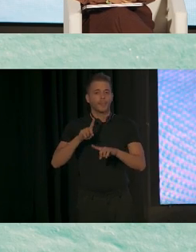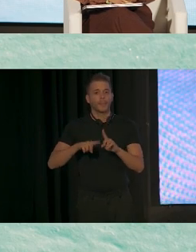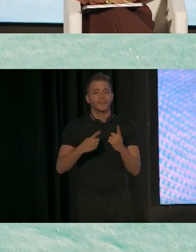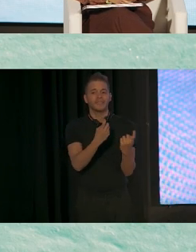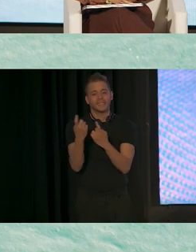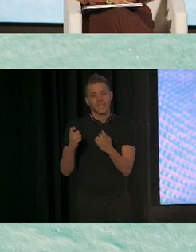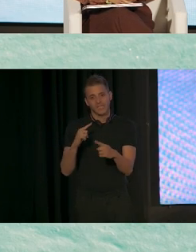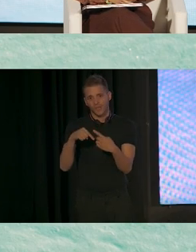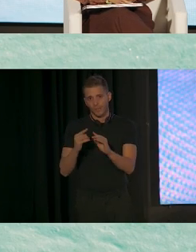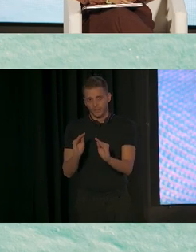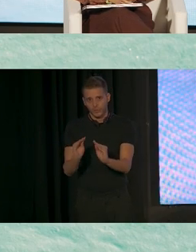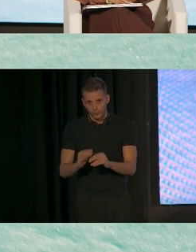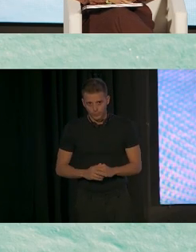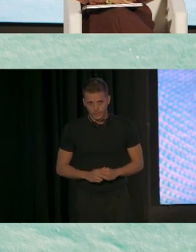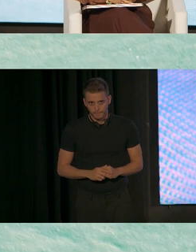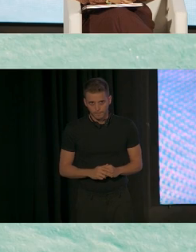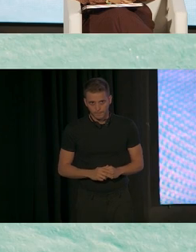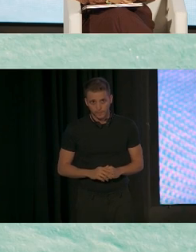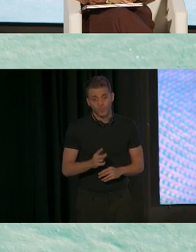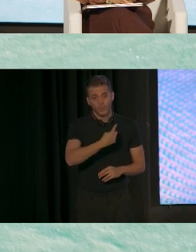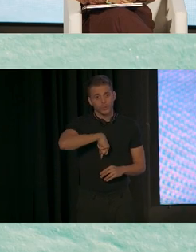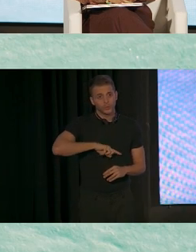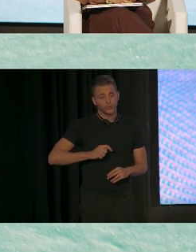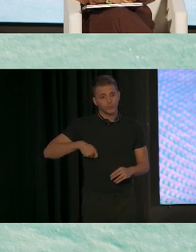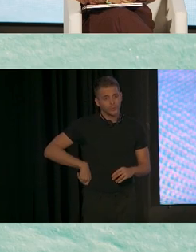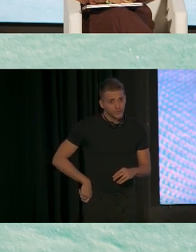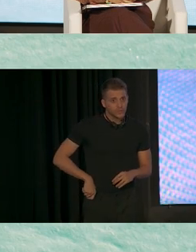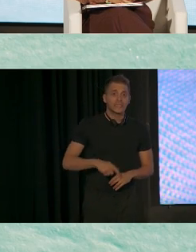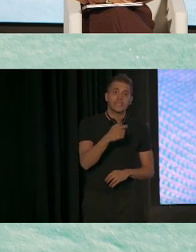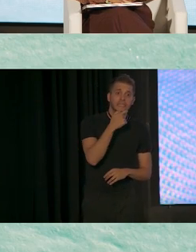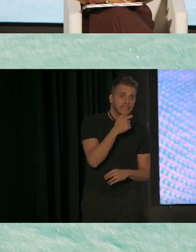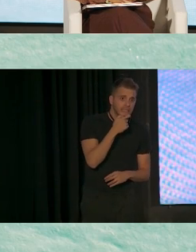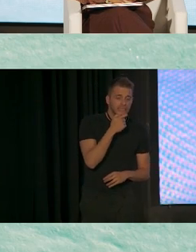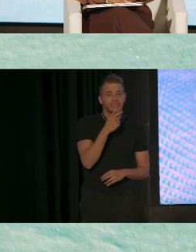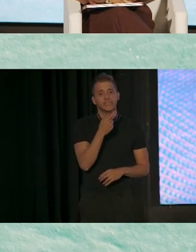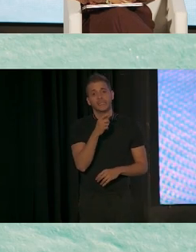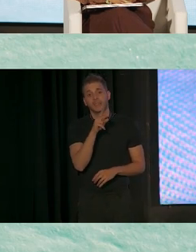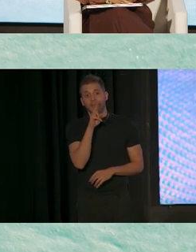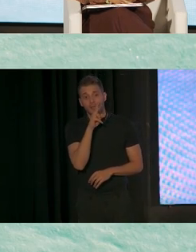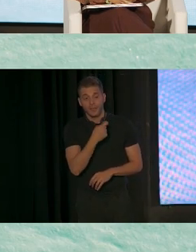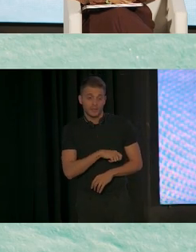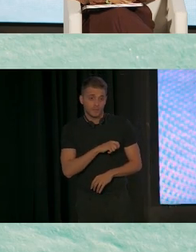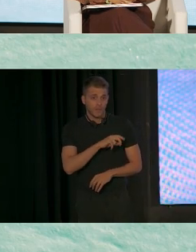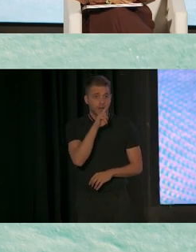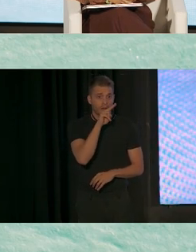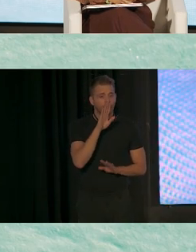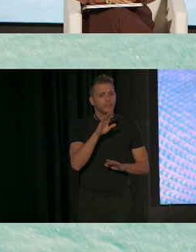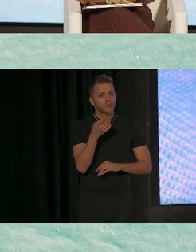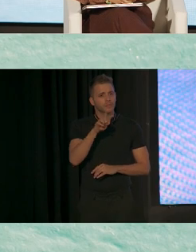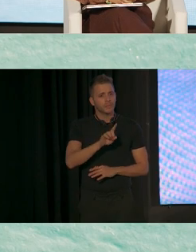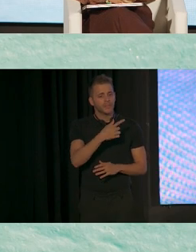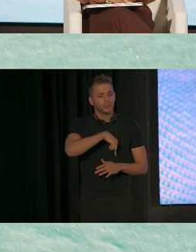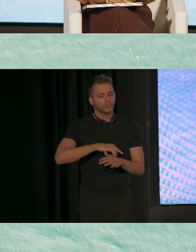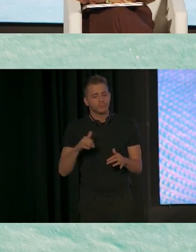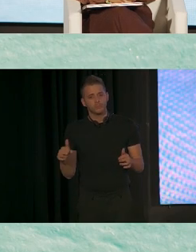Tenemos personal que habla inglés en español, pero también tenemos asistencia